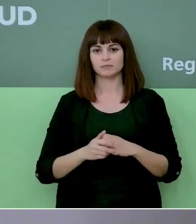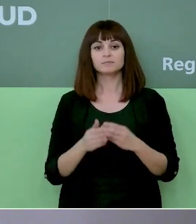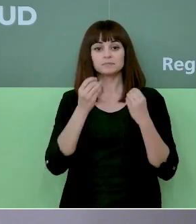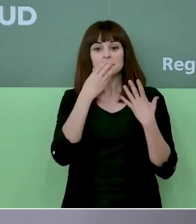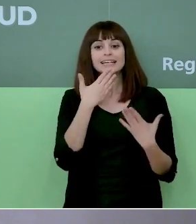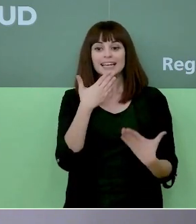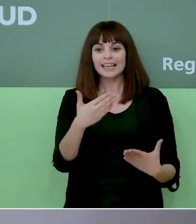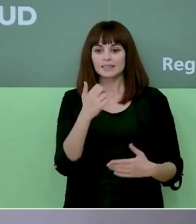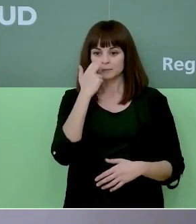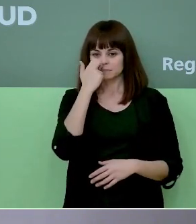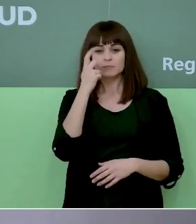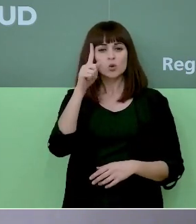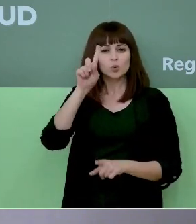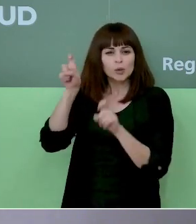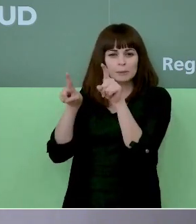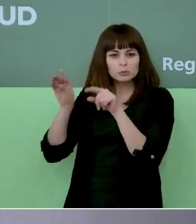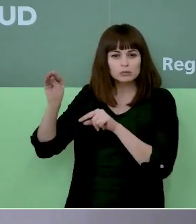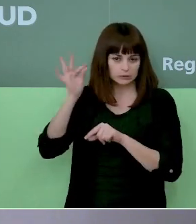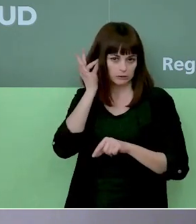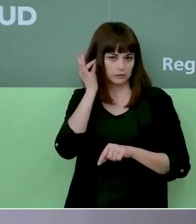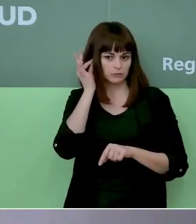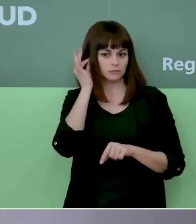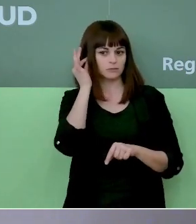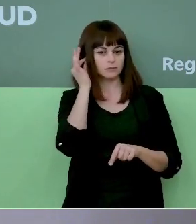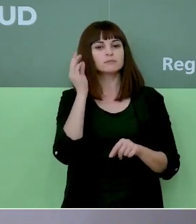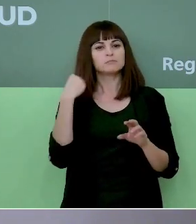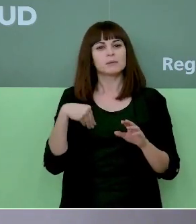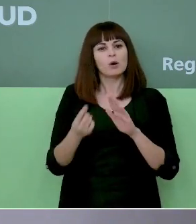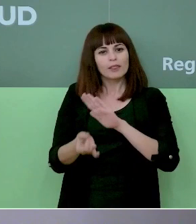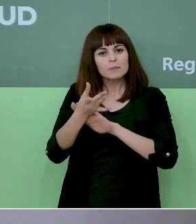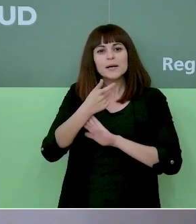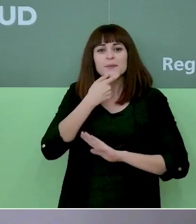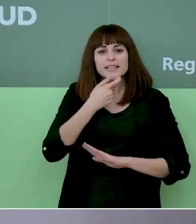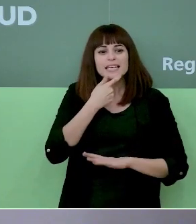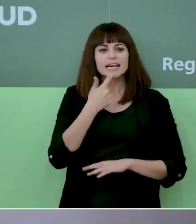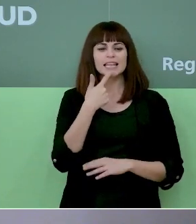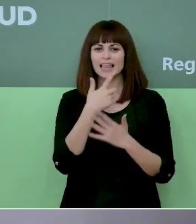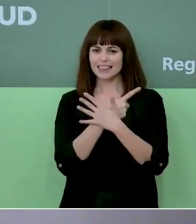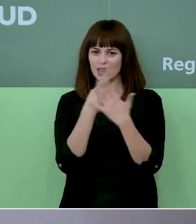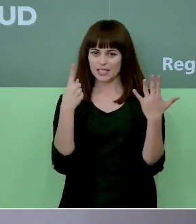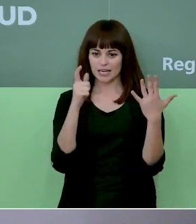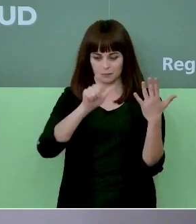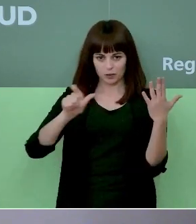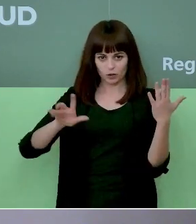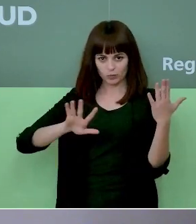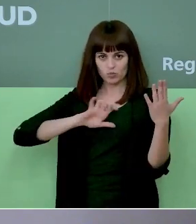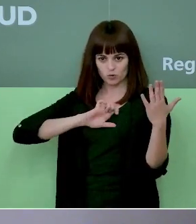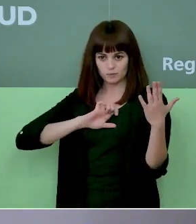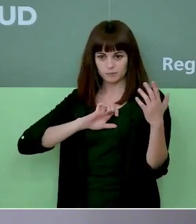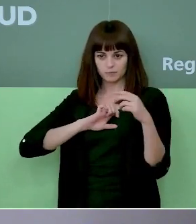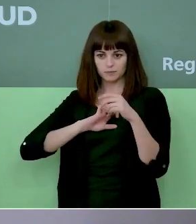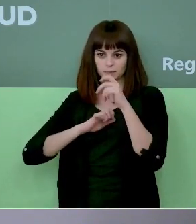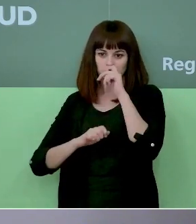gracias respecto a la cepa británica son 16 casos sobre la 40 buscas